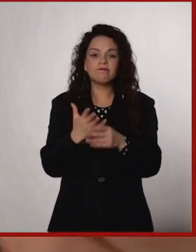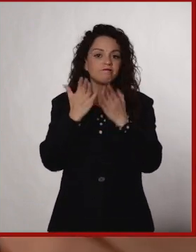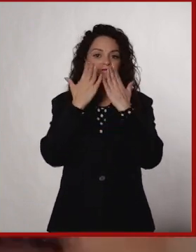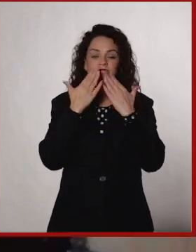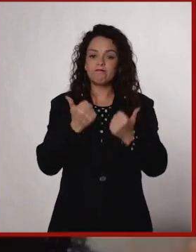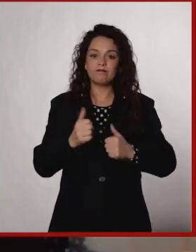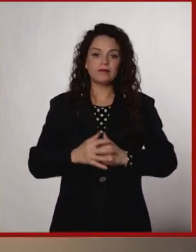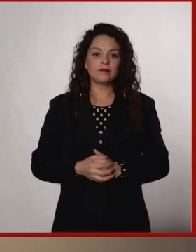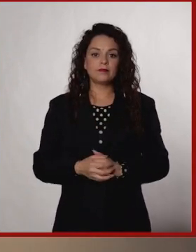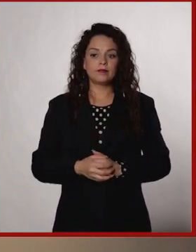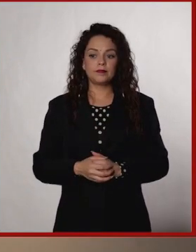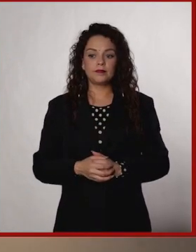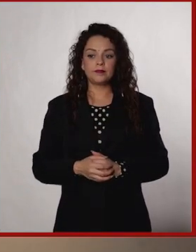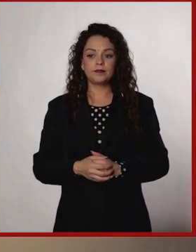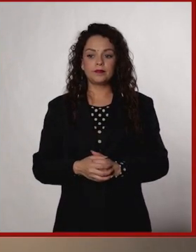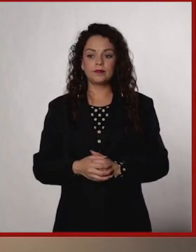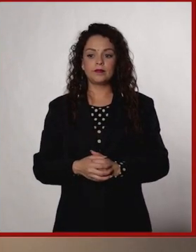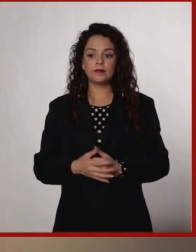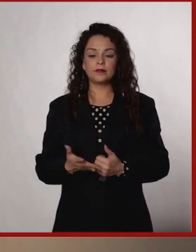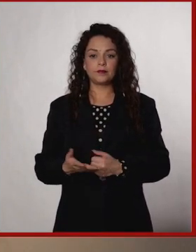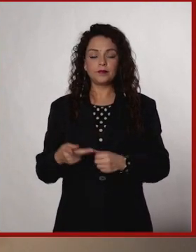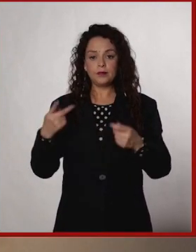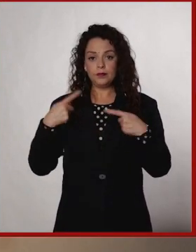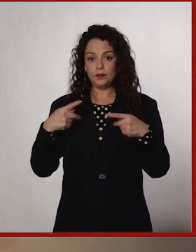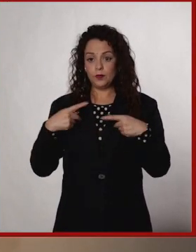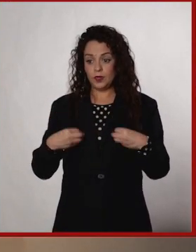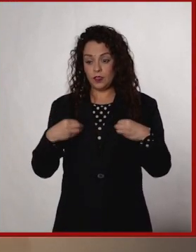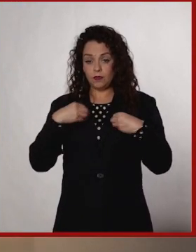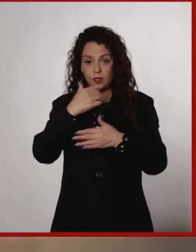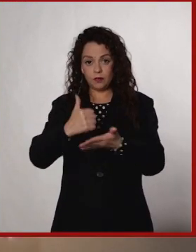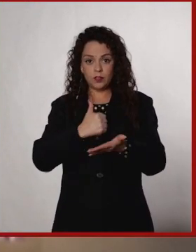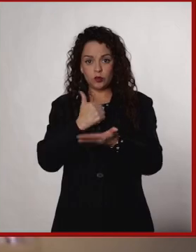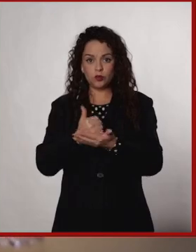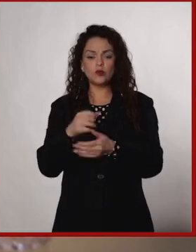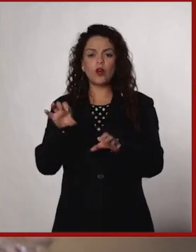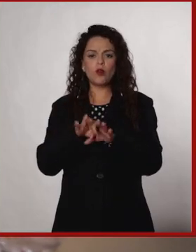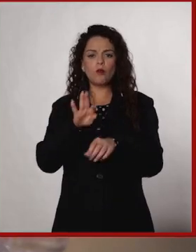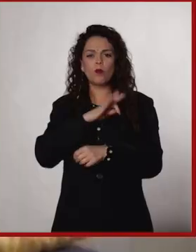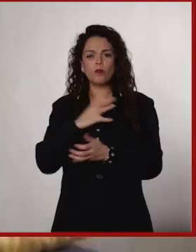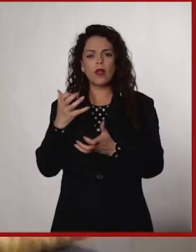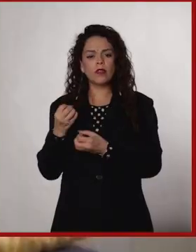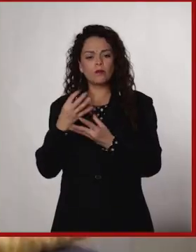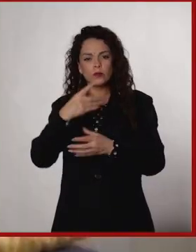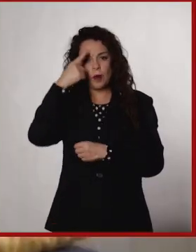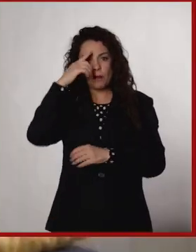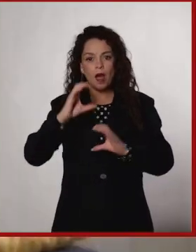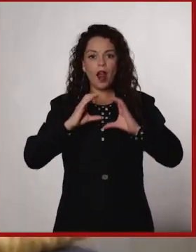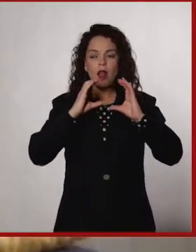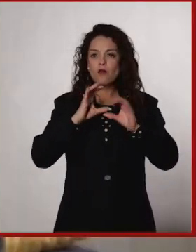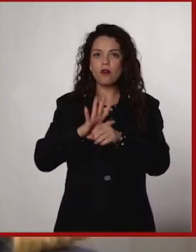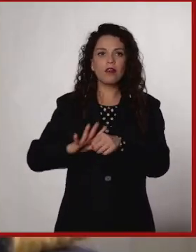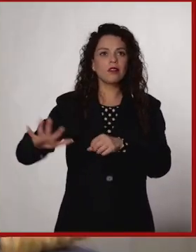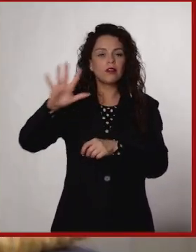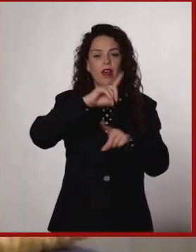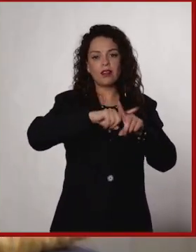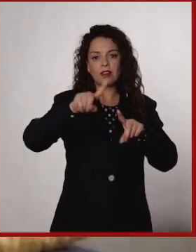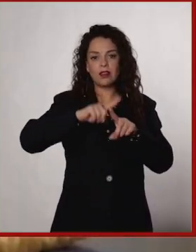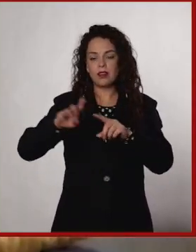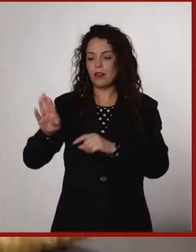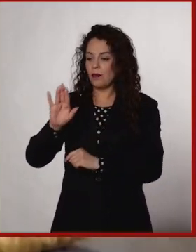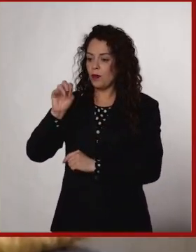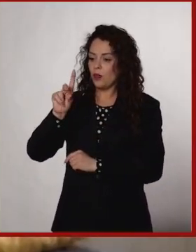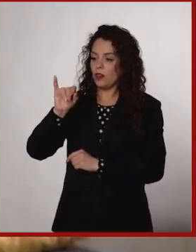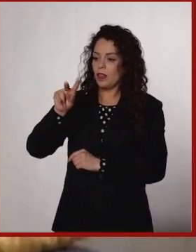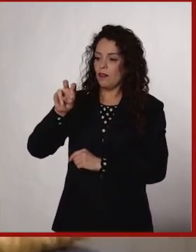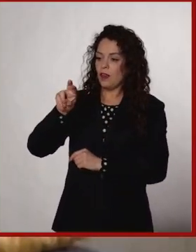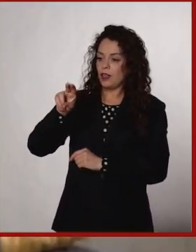alarma en ese sentido. ¿Qué pueden aportar los habitantes de las ciudades para conservar la biodiversidad? Creo que hay varias cosas que podemos hacer.